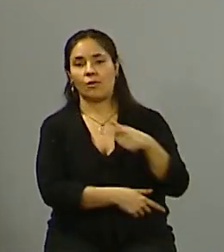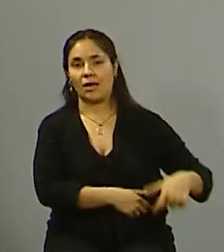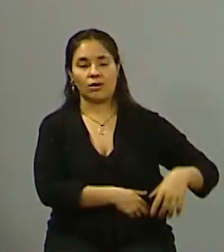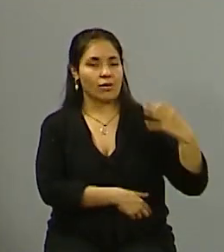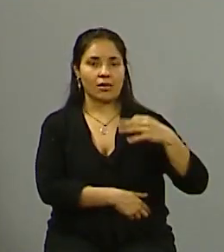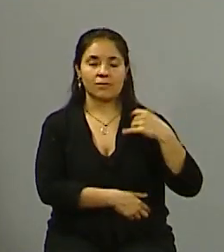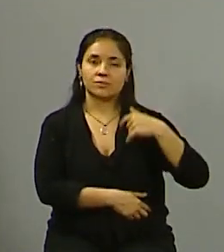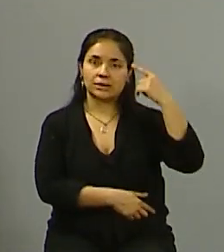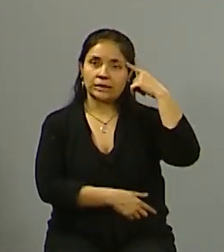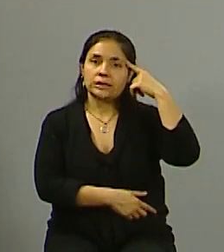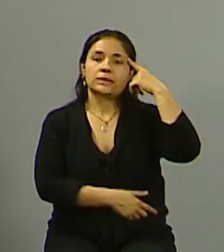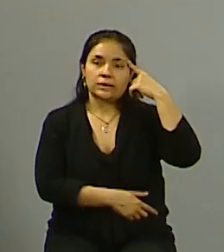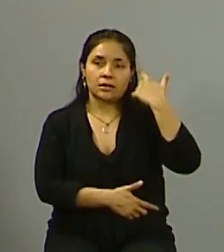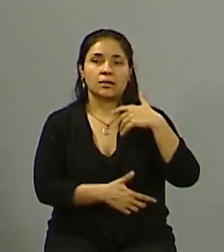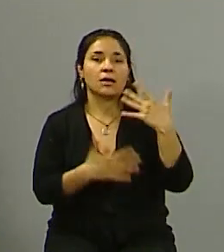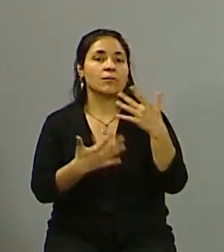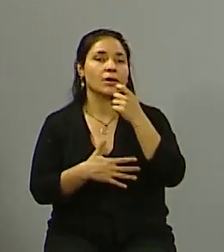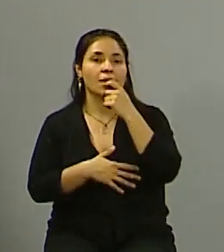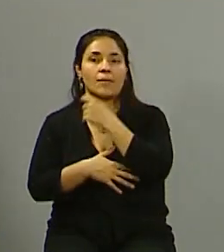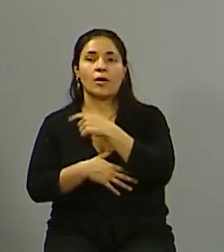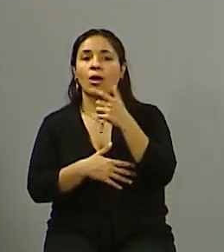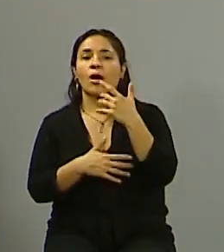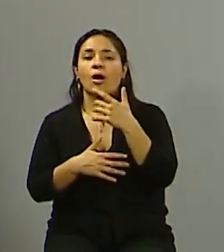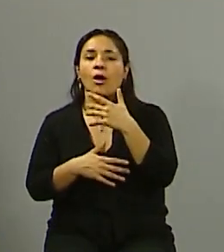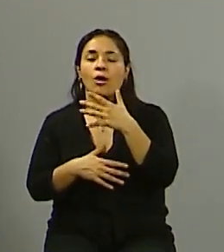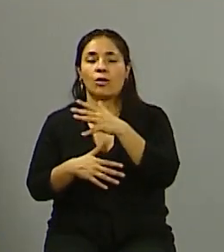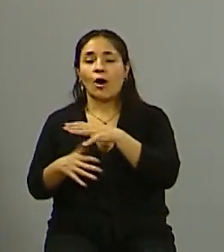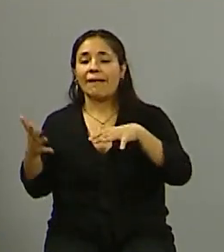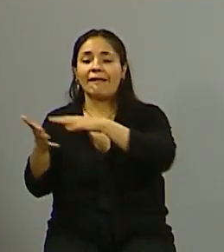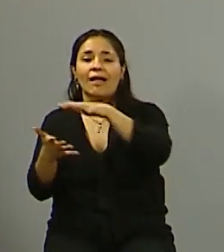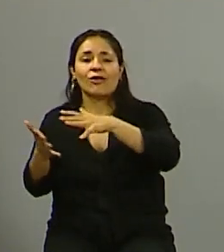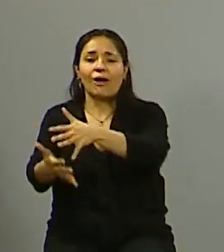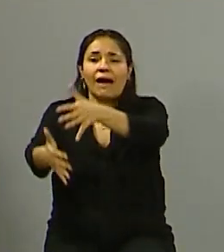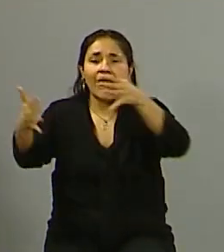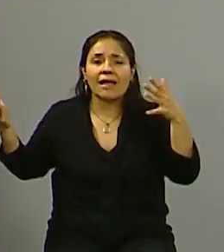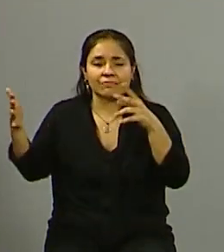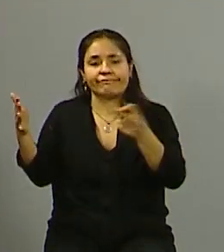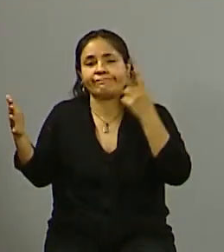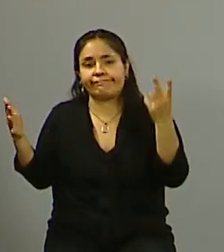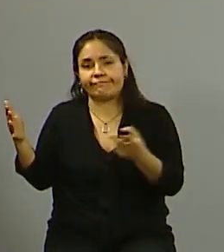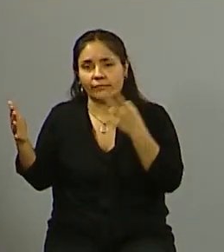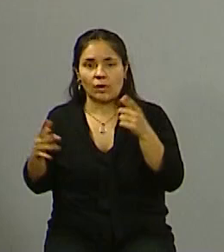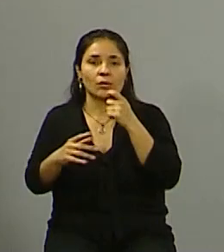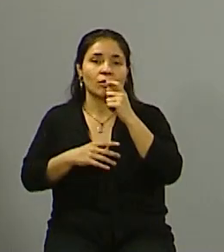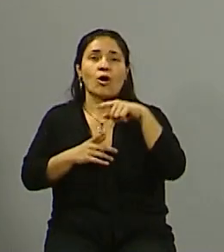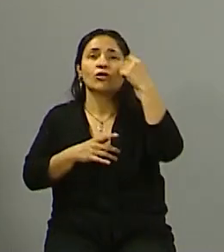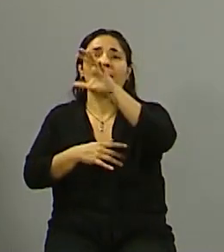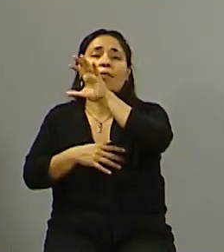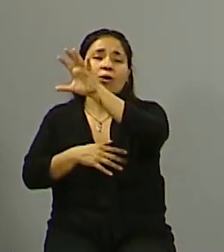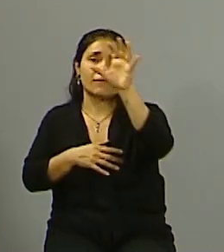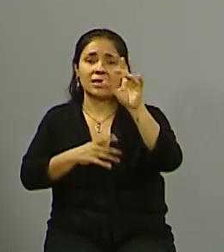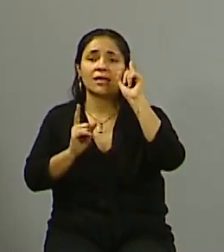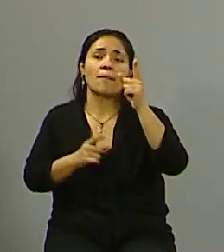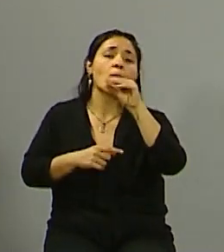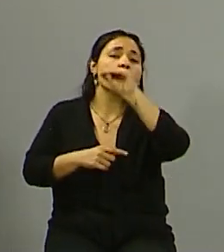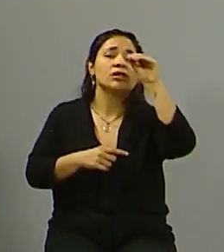la cabeza hace muchos años. Los Estados grandes son ineficientes como pasa en los Estados de otras provincias o en otros municipios también